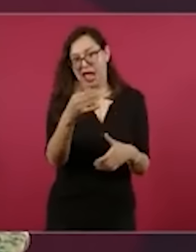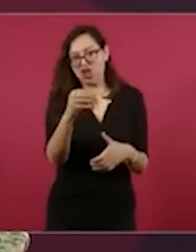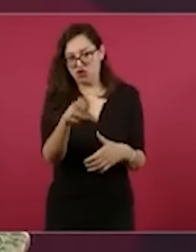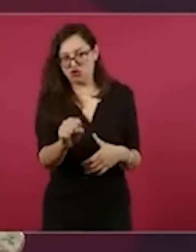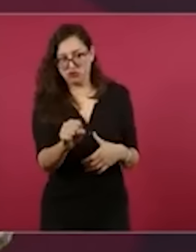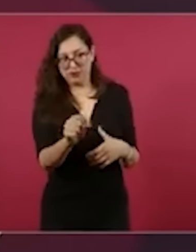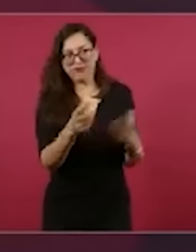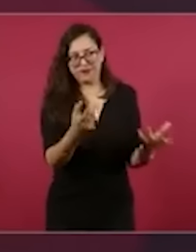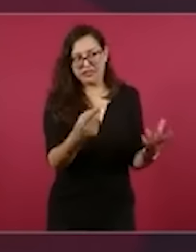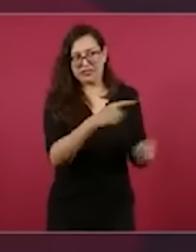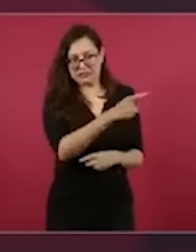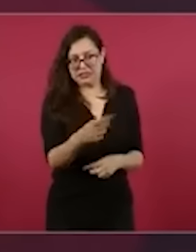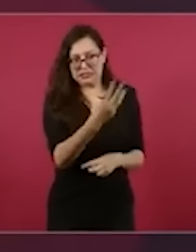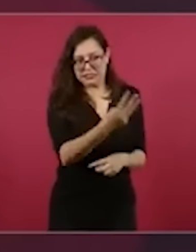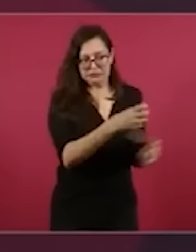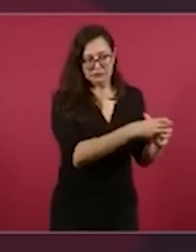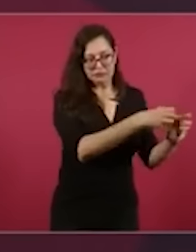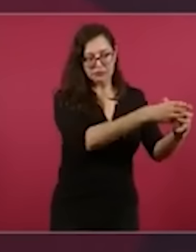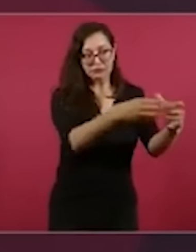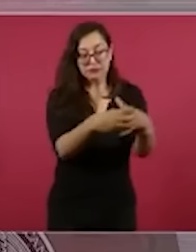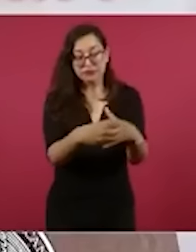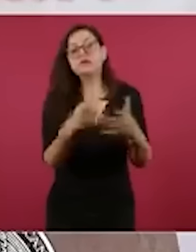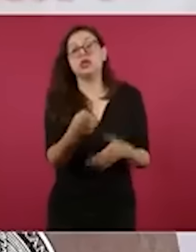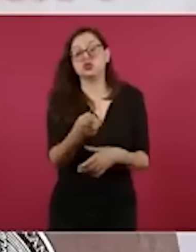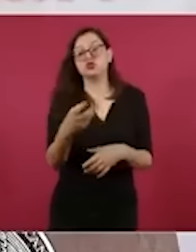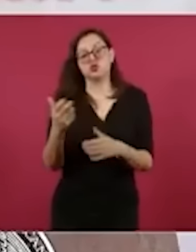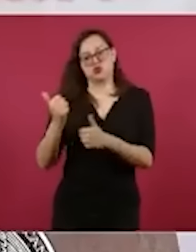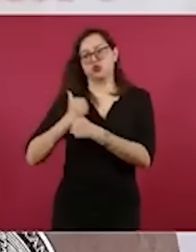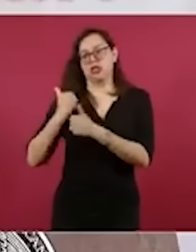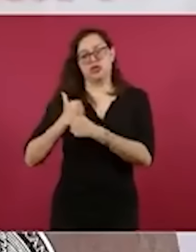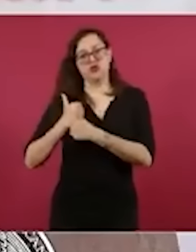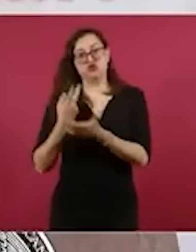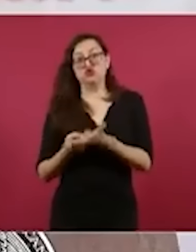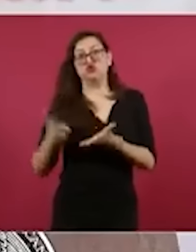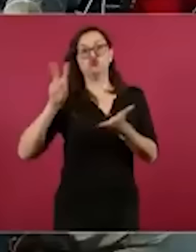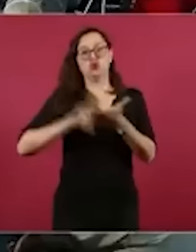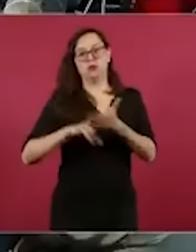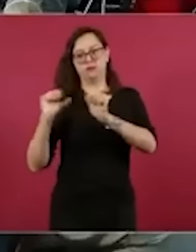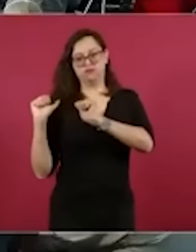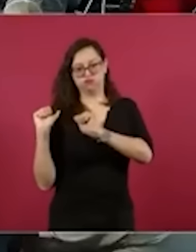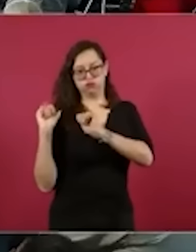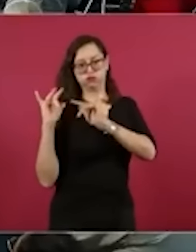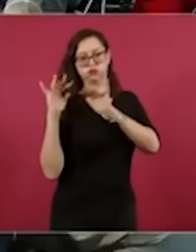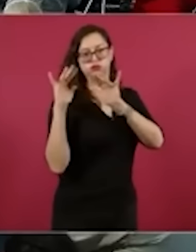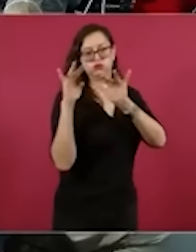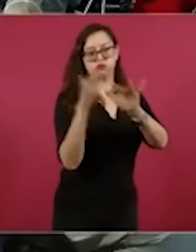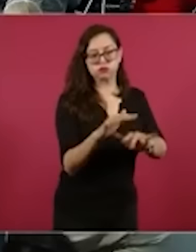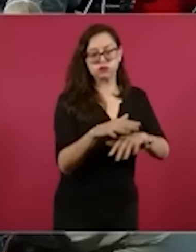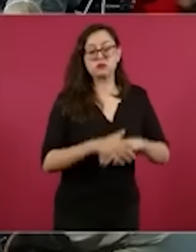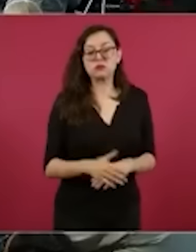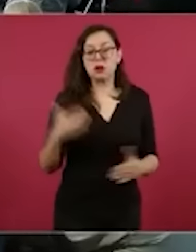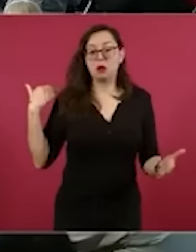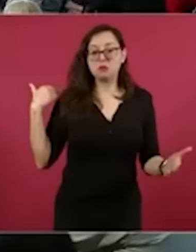en el área, en lo que fue Culiacán y en la parte sur del estado. Fueron cinco semanas